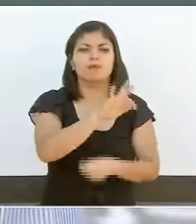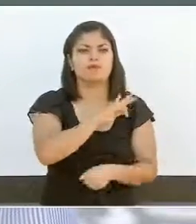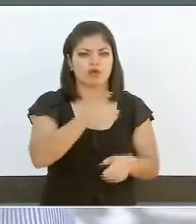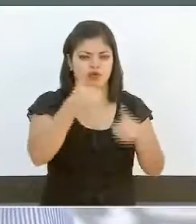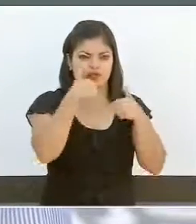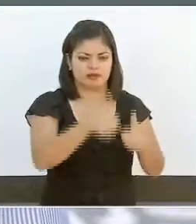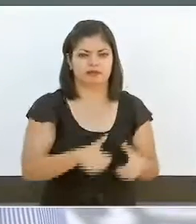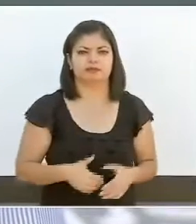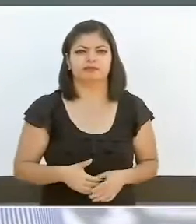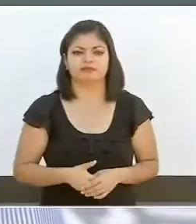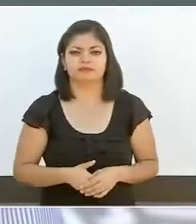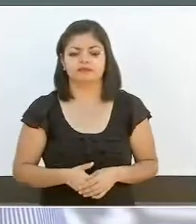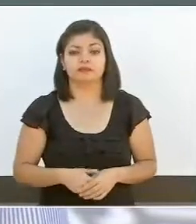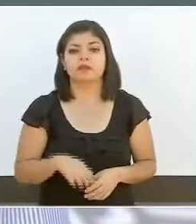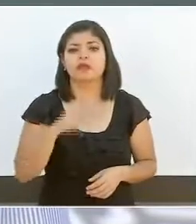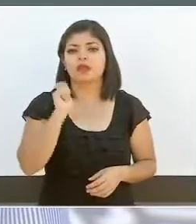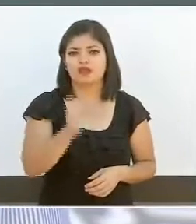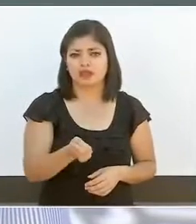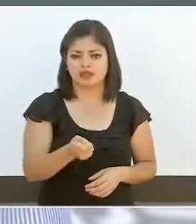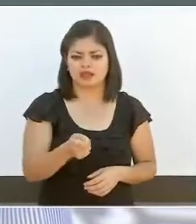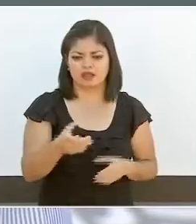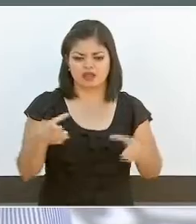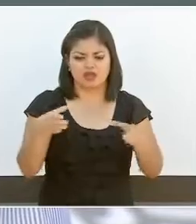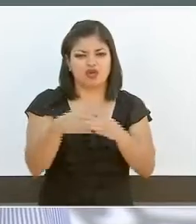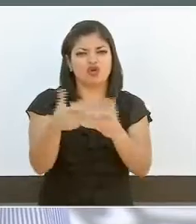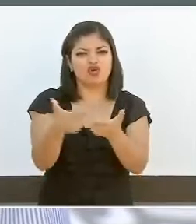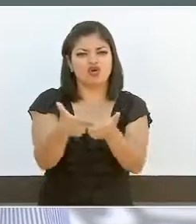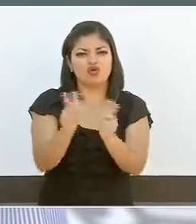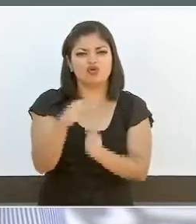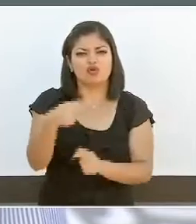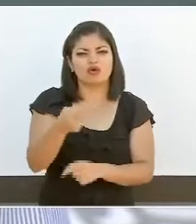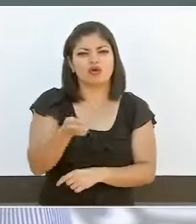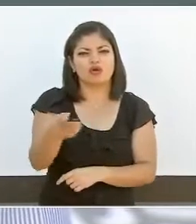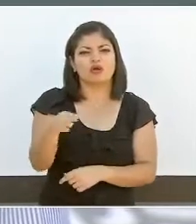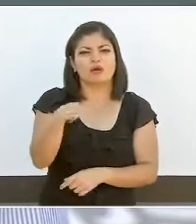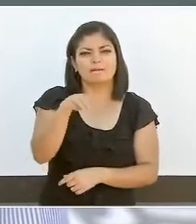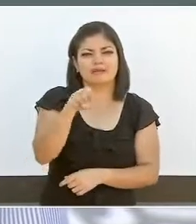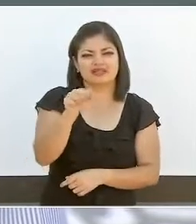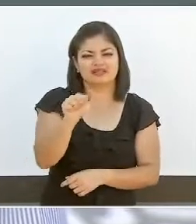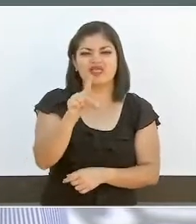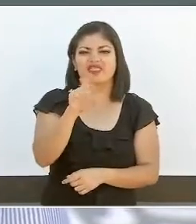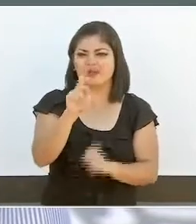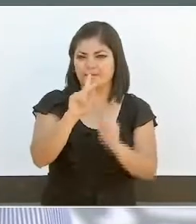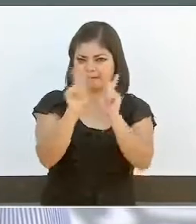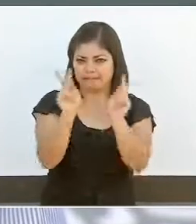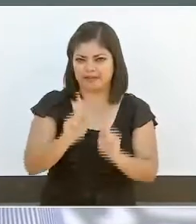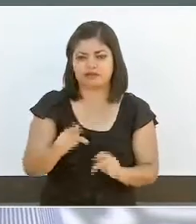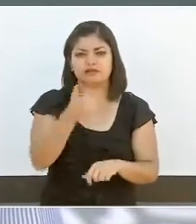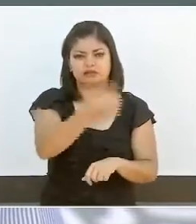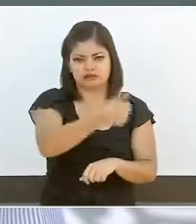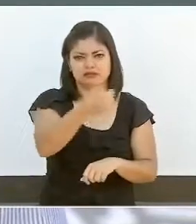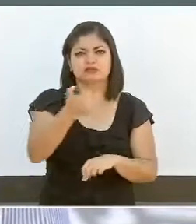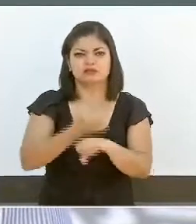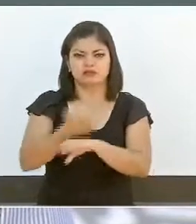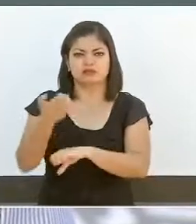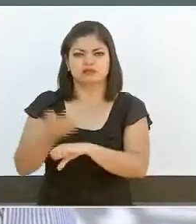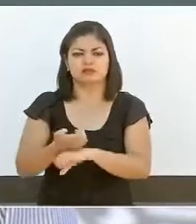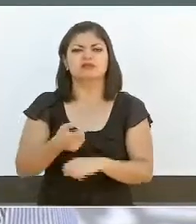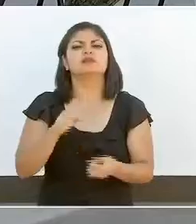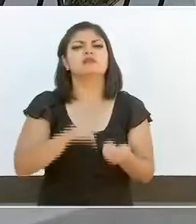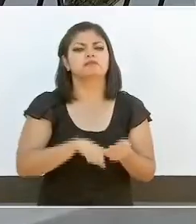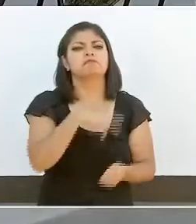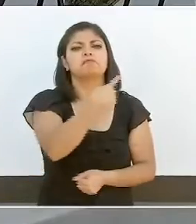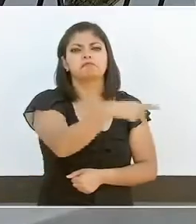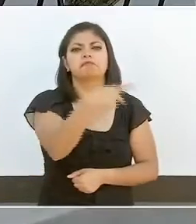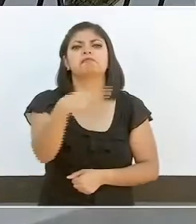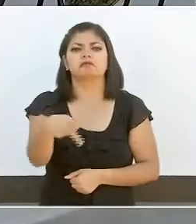Las mesas de paz de cada uno de los estados serán el espacio donde los gobiernos estatales,